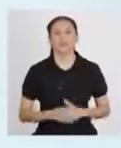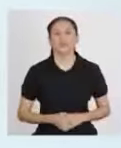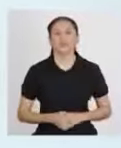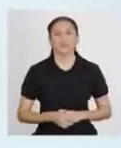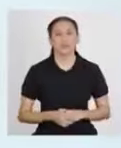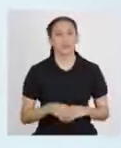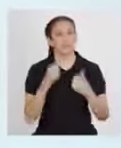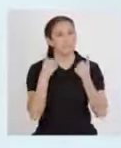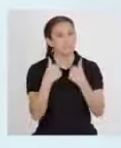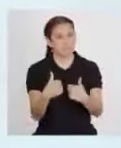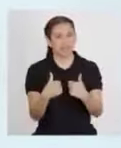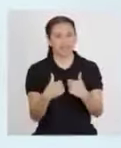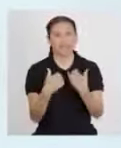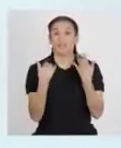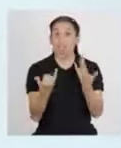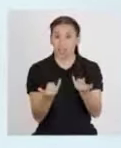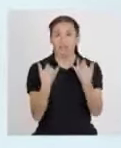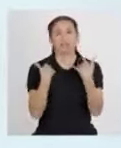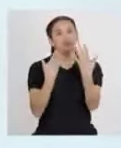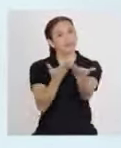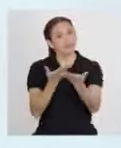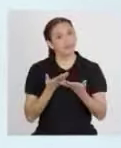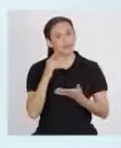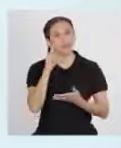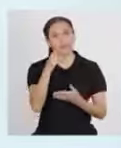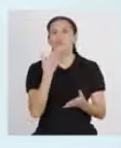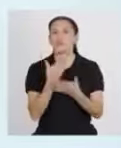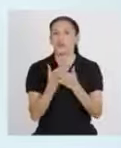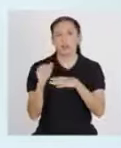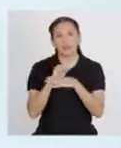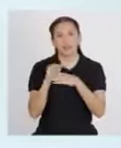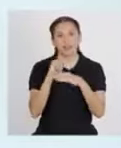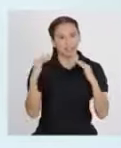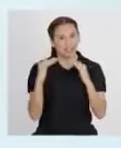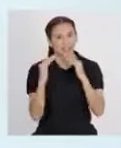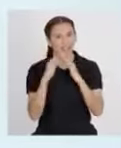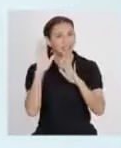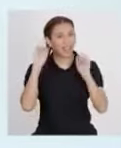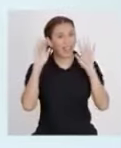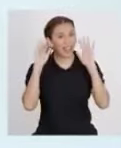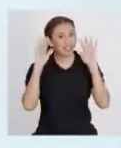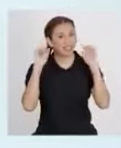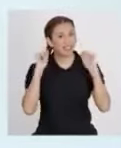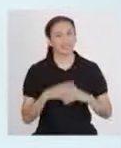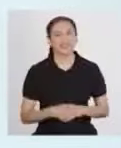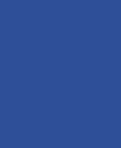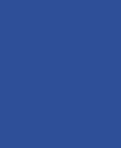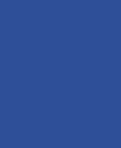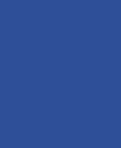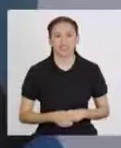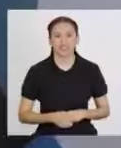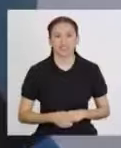siete, ocho. Muy bien. Te invito a que practiques la secuencia con alguien en casa. Nos vemos la próxima. Adiós.